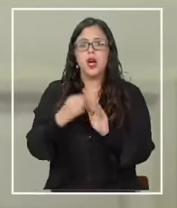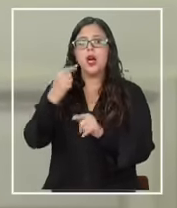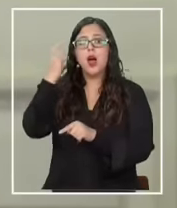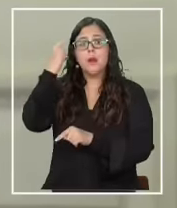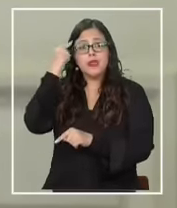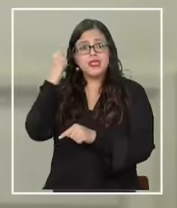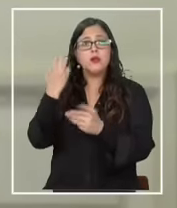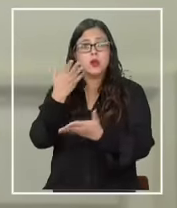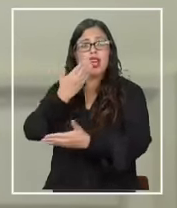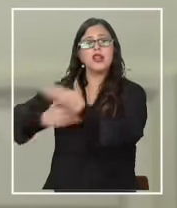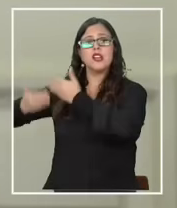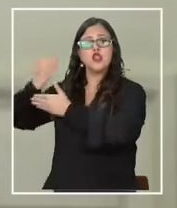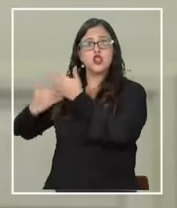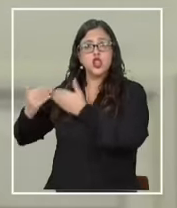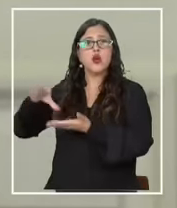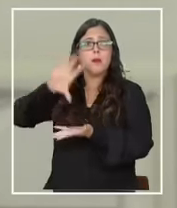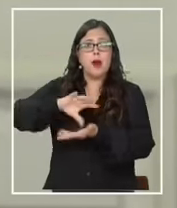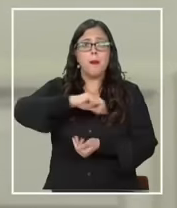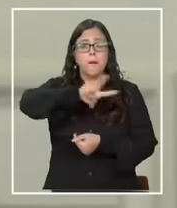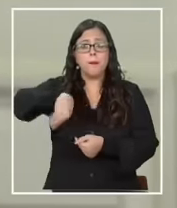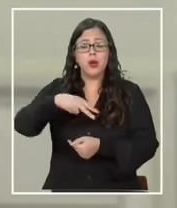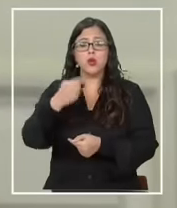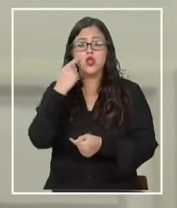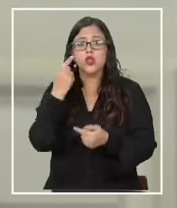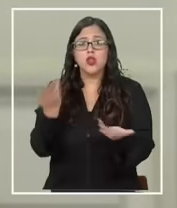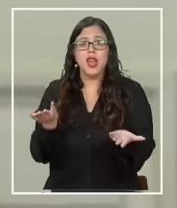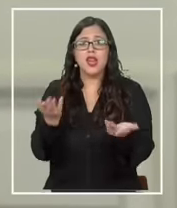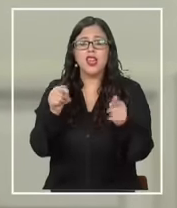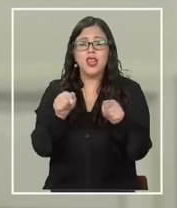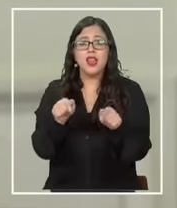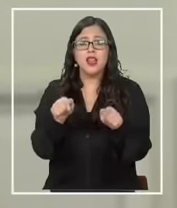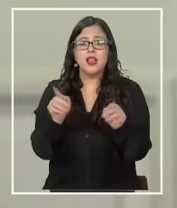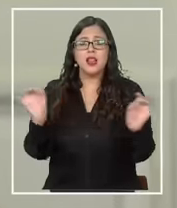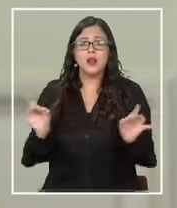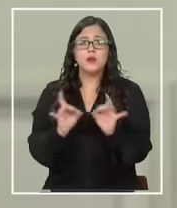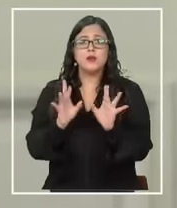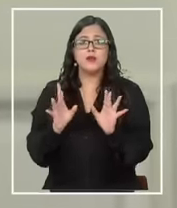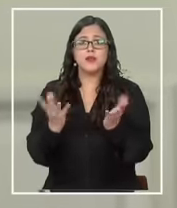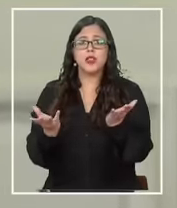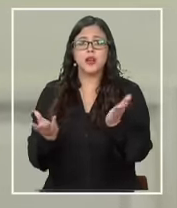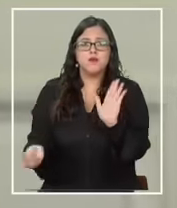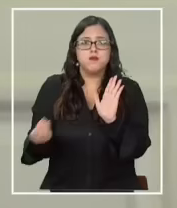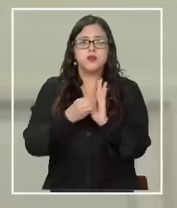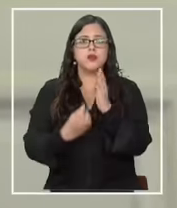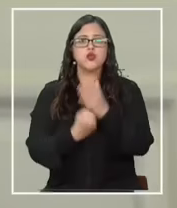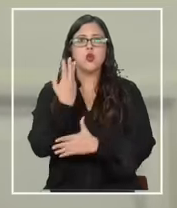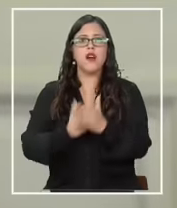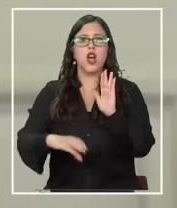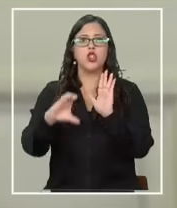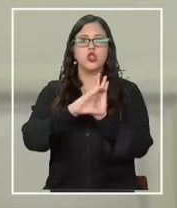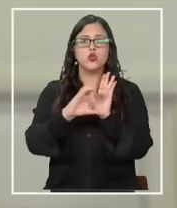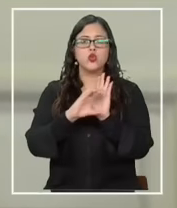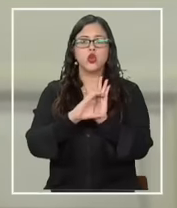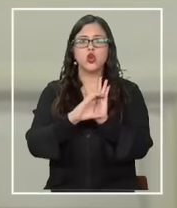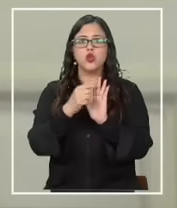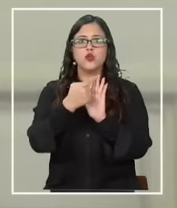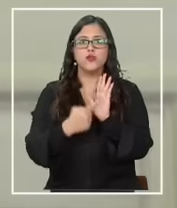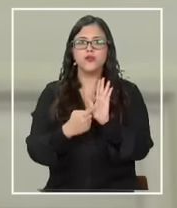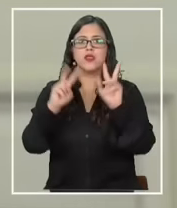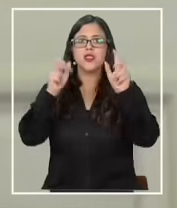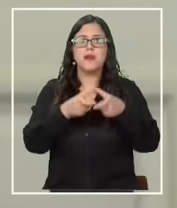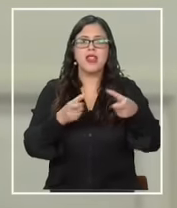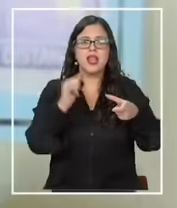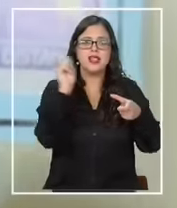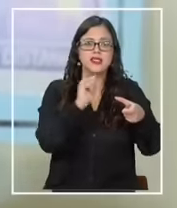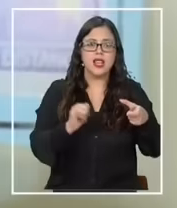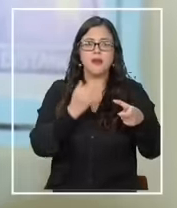para nuestro país que finalmente se vaya a instalar en una nueva constitución, la constitucionalización de las ISAPR